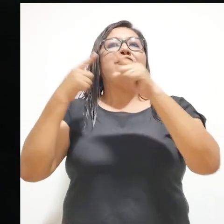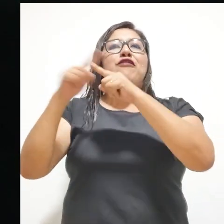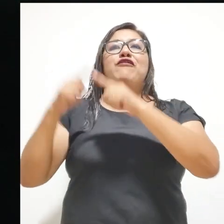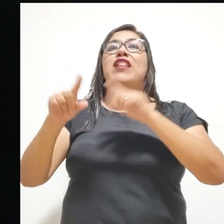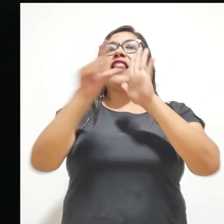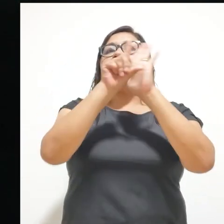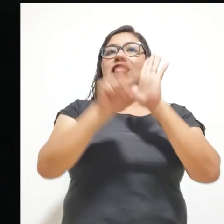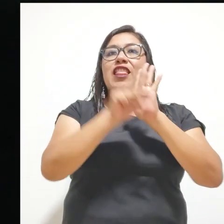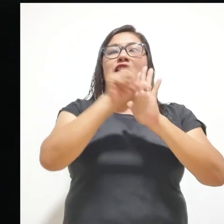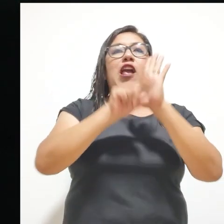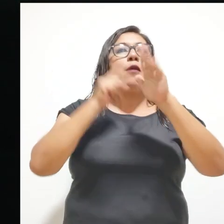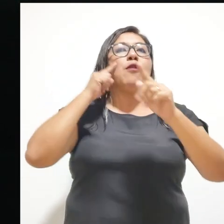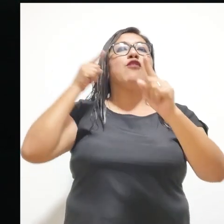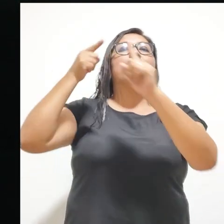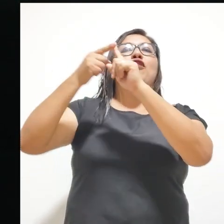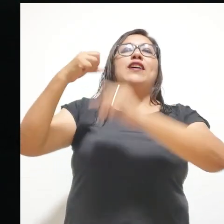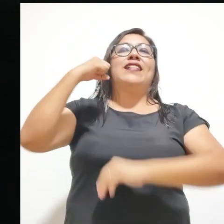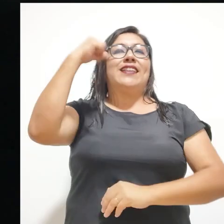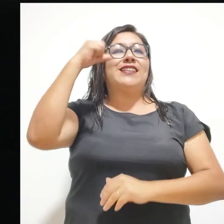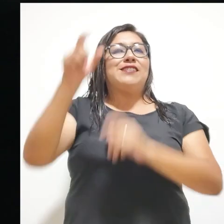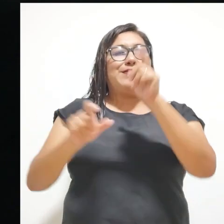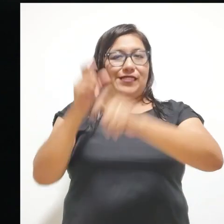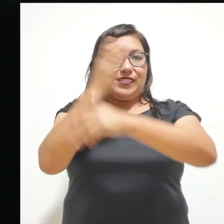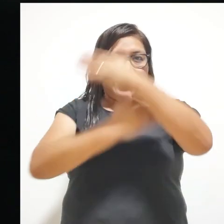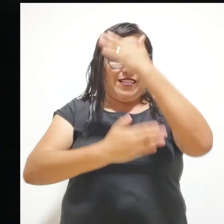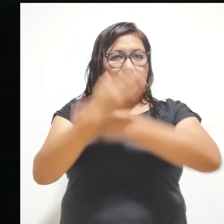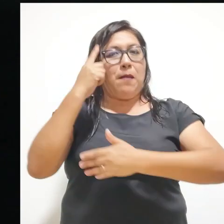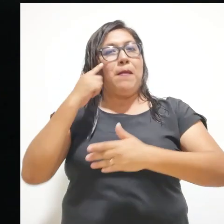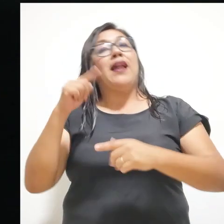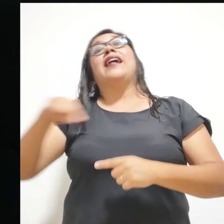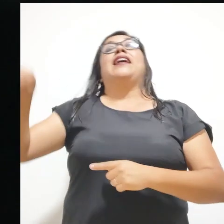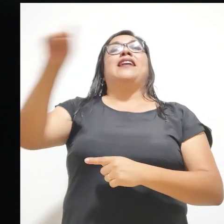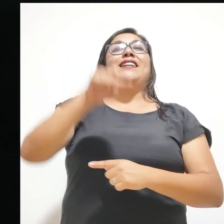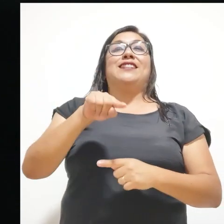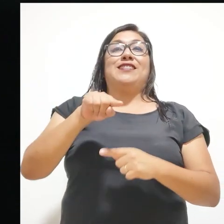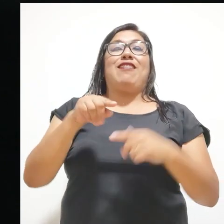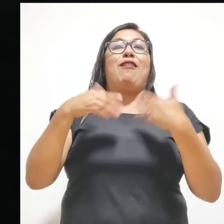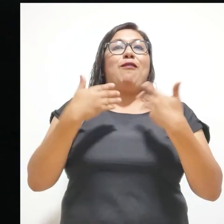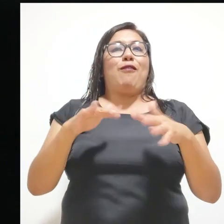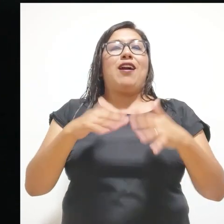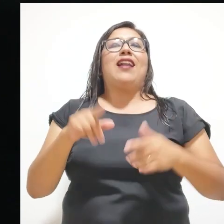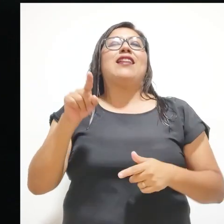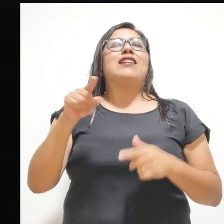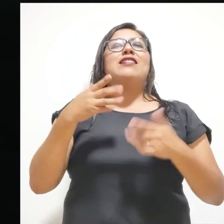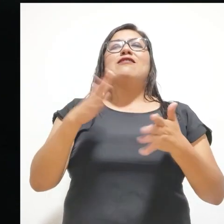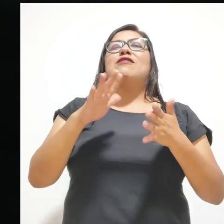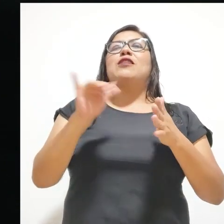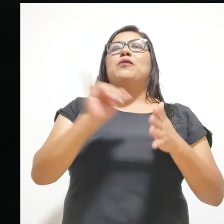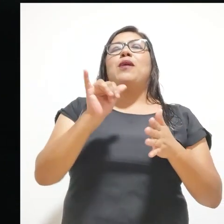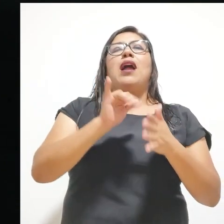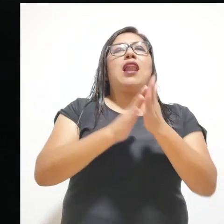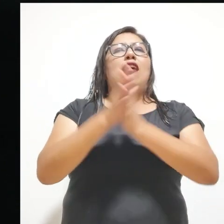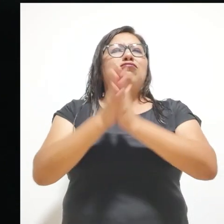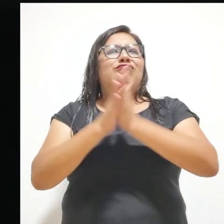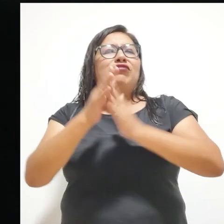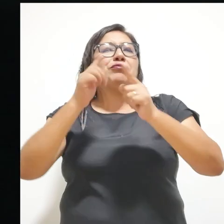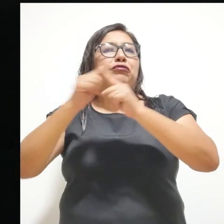dieron varios marcos legales para que el enfoque de derecho en favor de la persona con discapacidad prime sobre una visión puramente